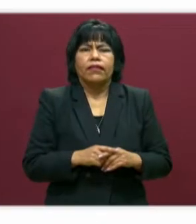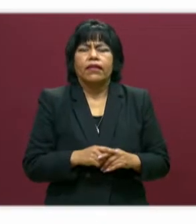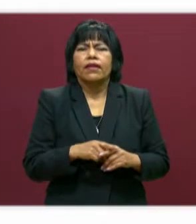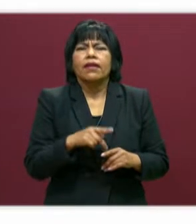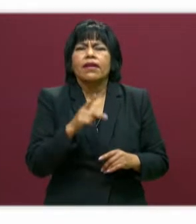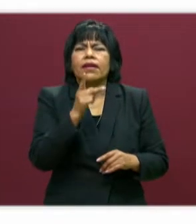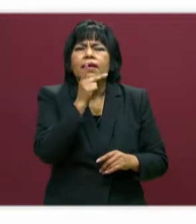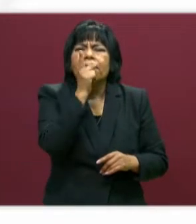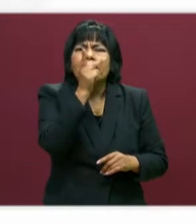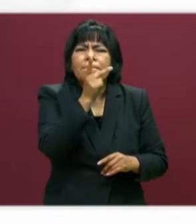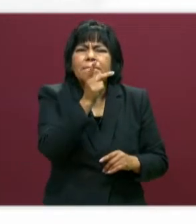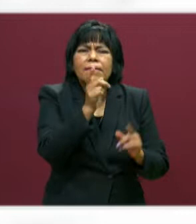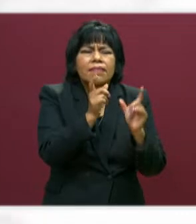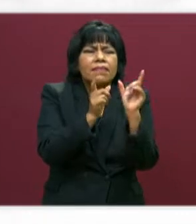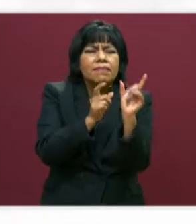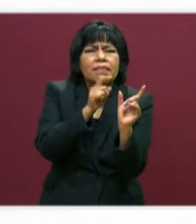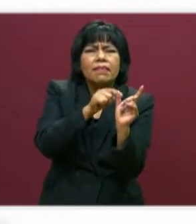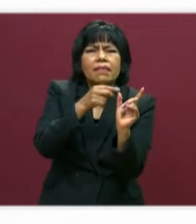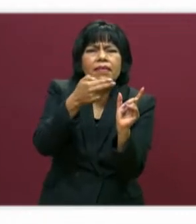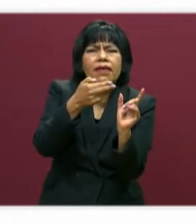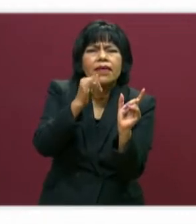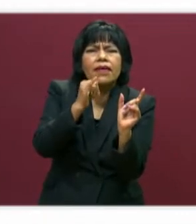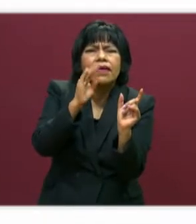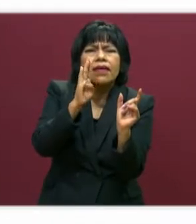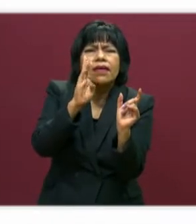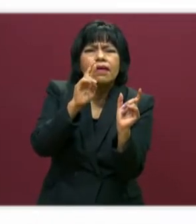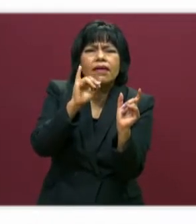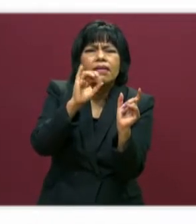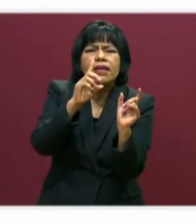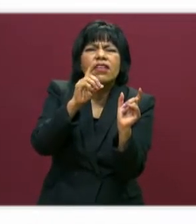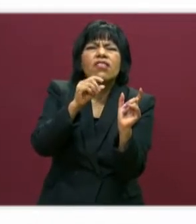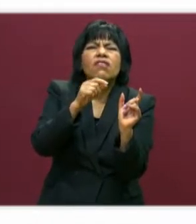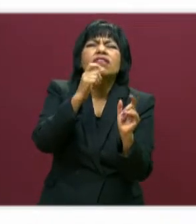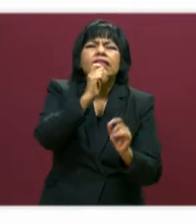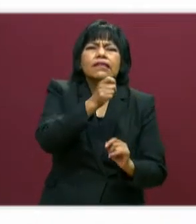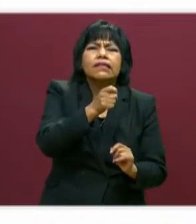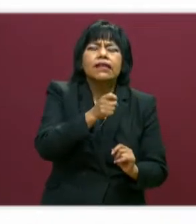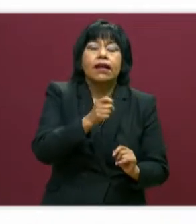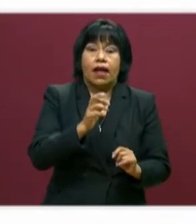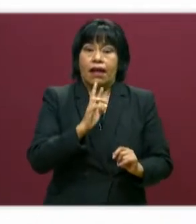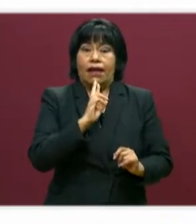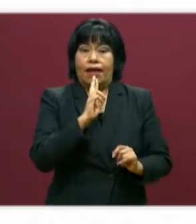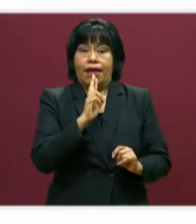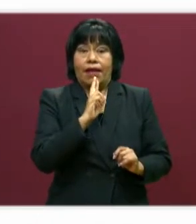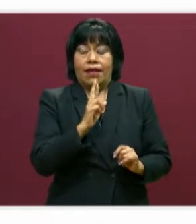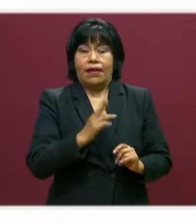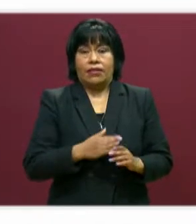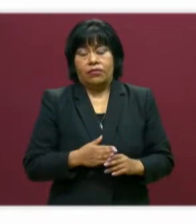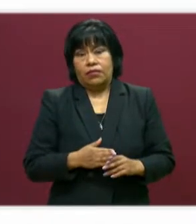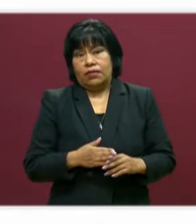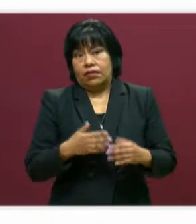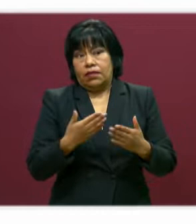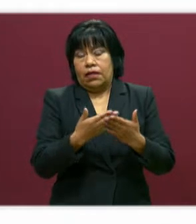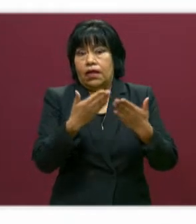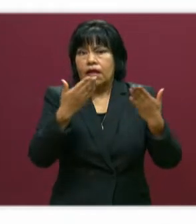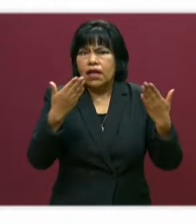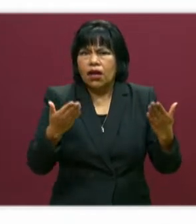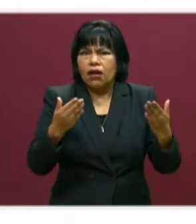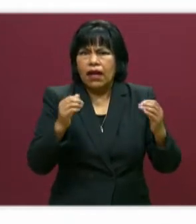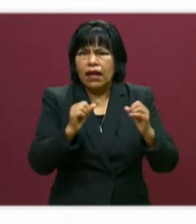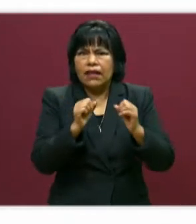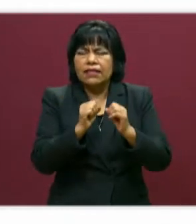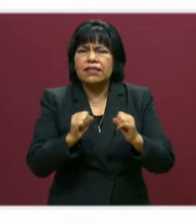híbrido. Bueno, el modelo híbrido, pues ya como lo señalé, es una respuesta al desafío que enfrentamos como sistema